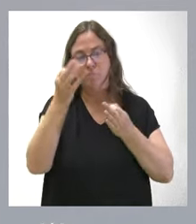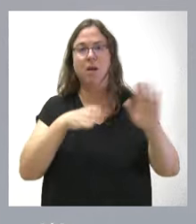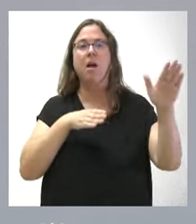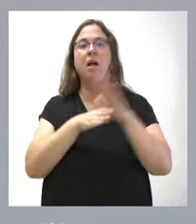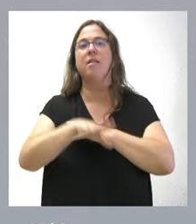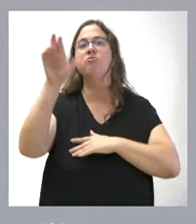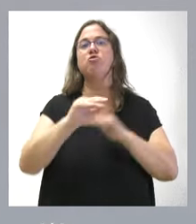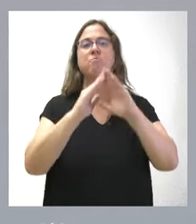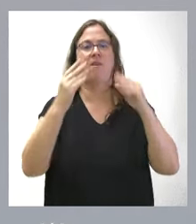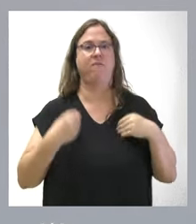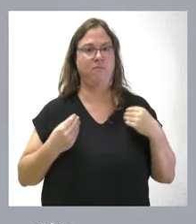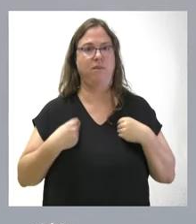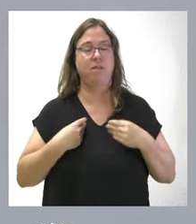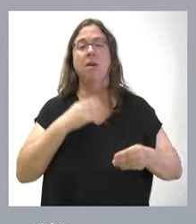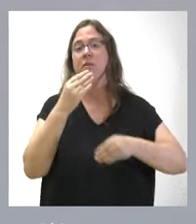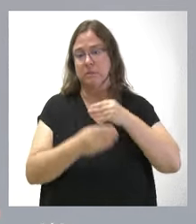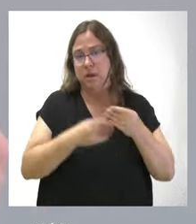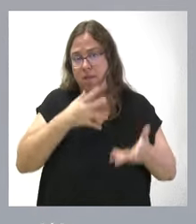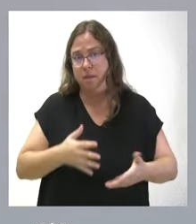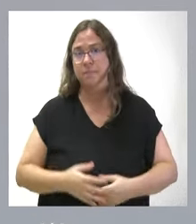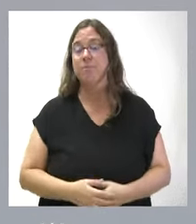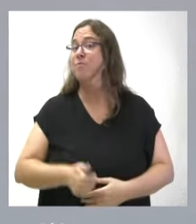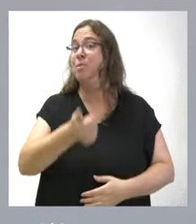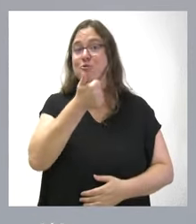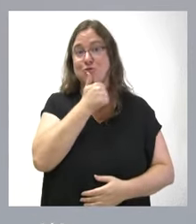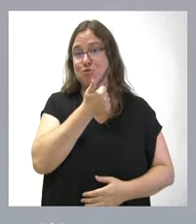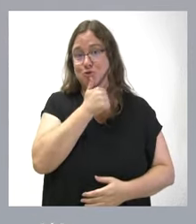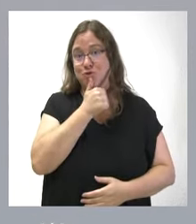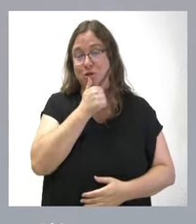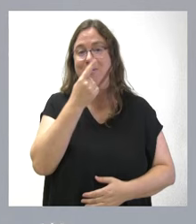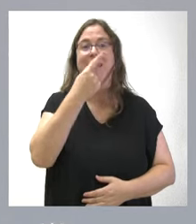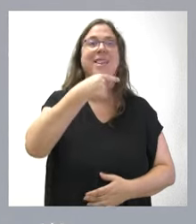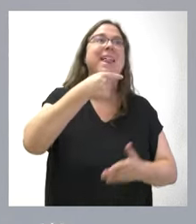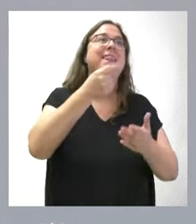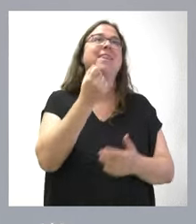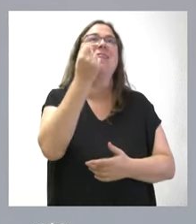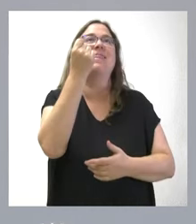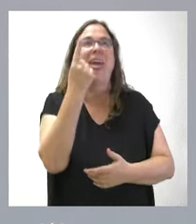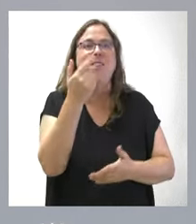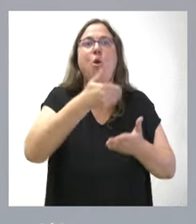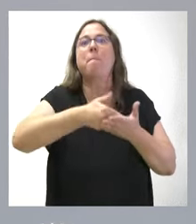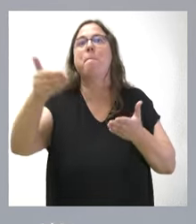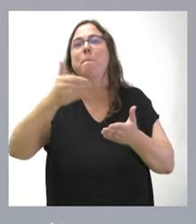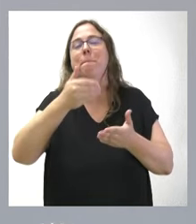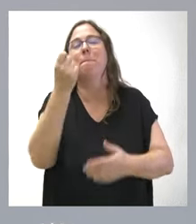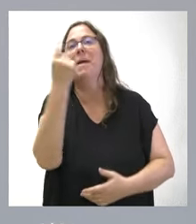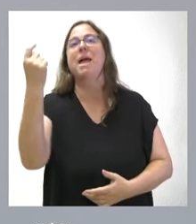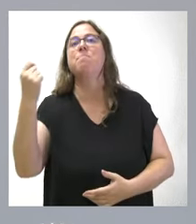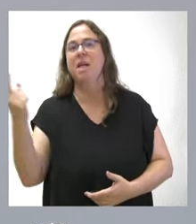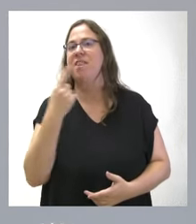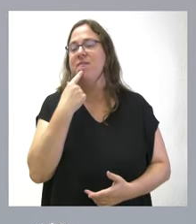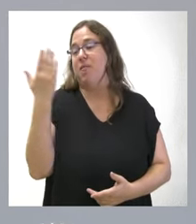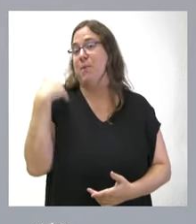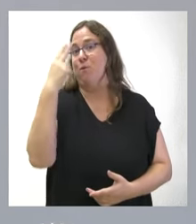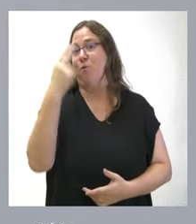a la vivienda que se está llevando a cabo. Todavía no hemos visto esos cientos de miles de viviendas que comprometió hace